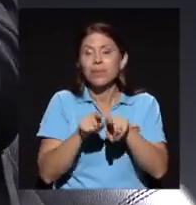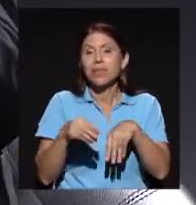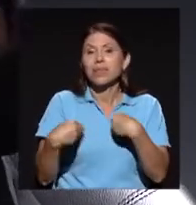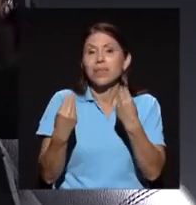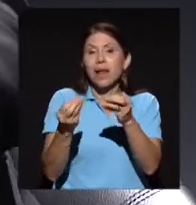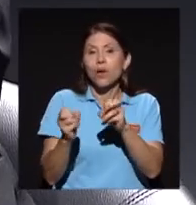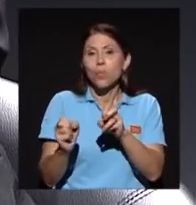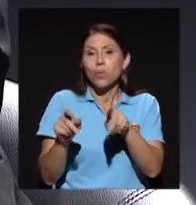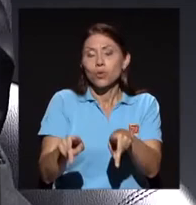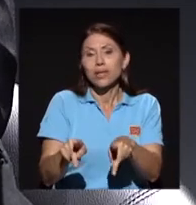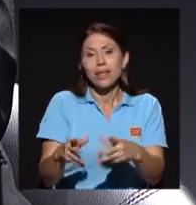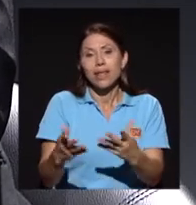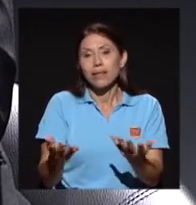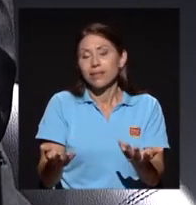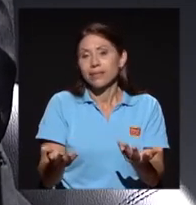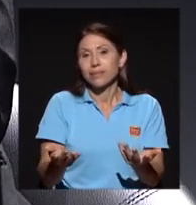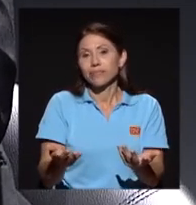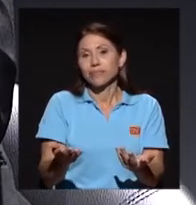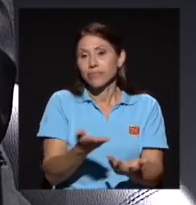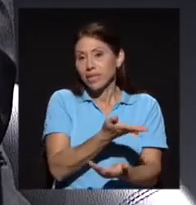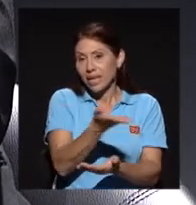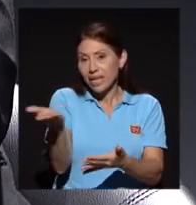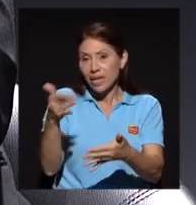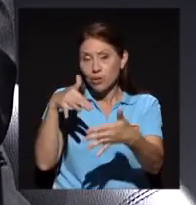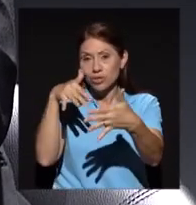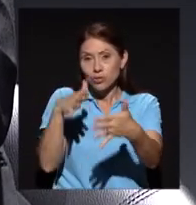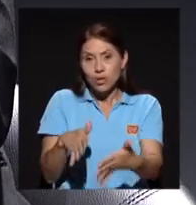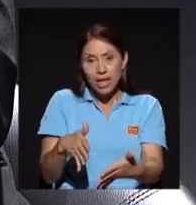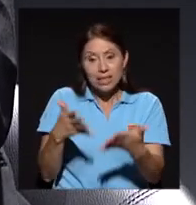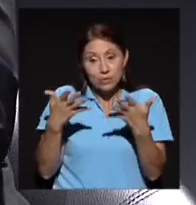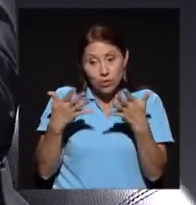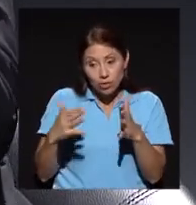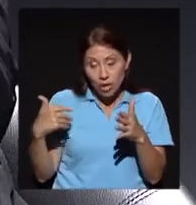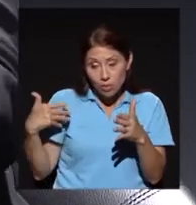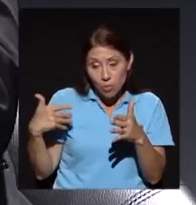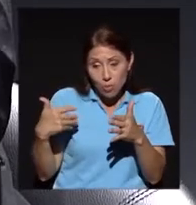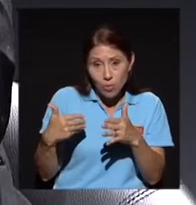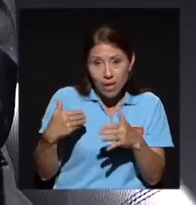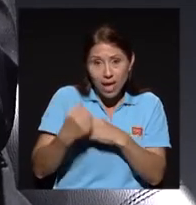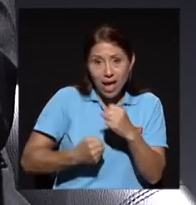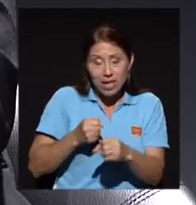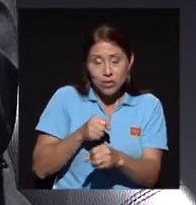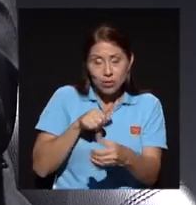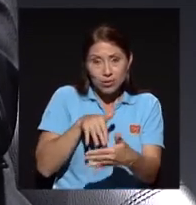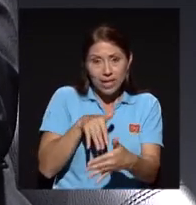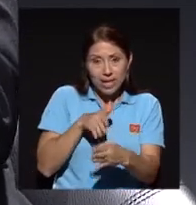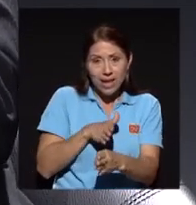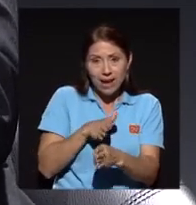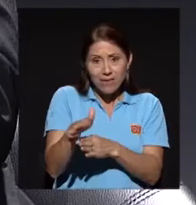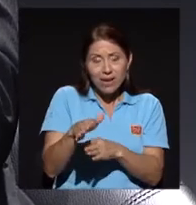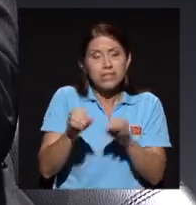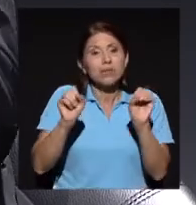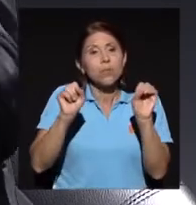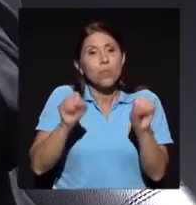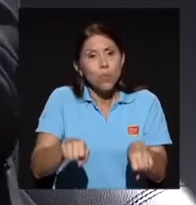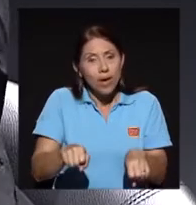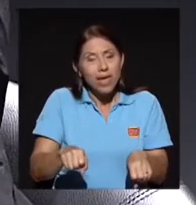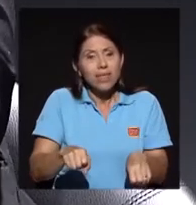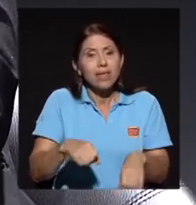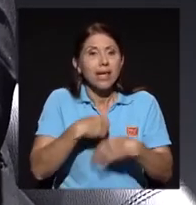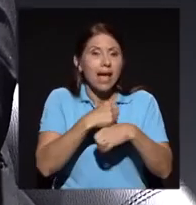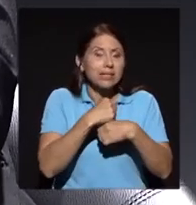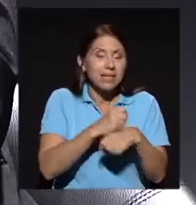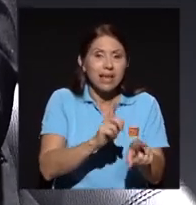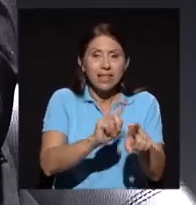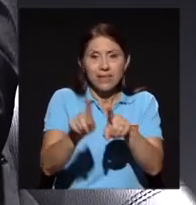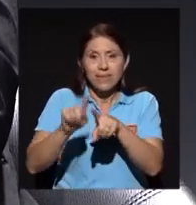después de ciertos años de carrera puedan optar por casos de pasantías,